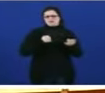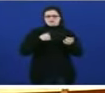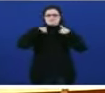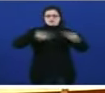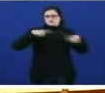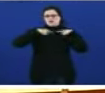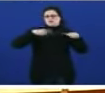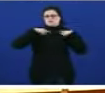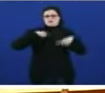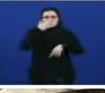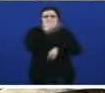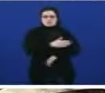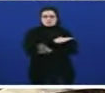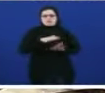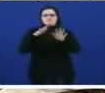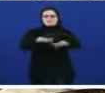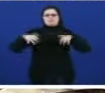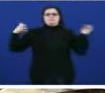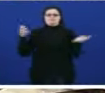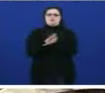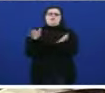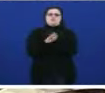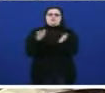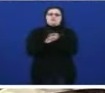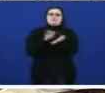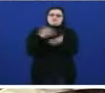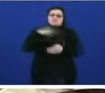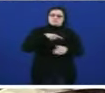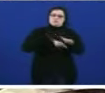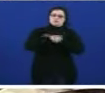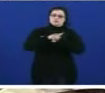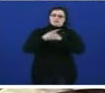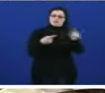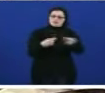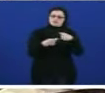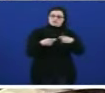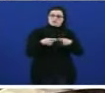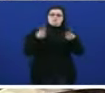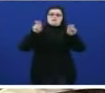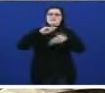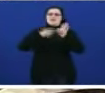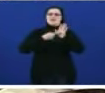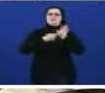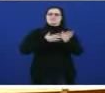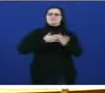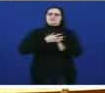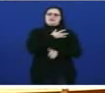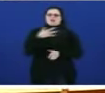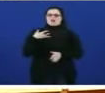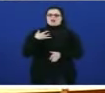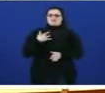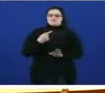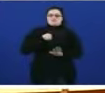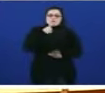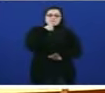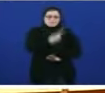e o proceso señorías o proceso de negociación da nova lei de caixas é un bon exemplo do que lle veño